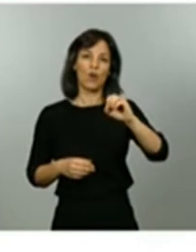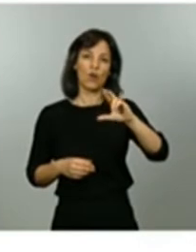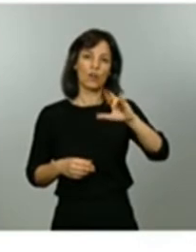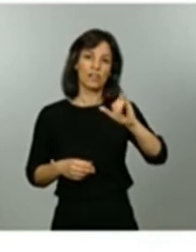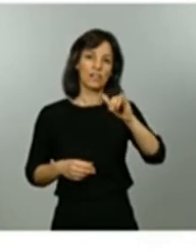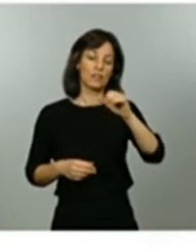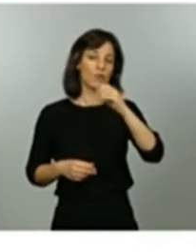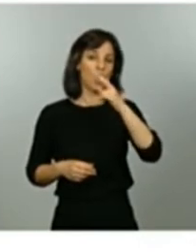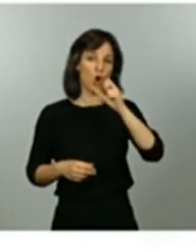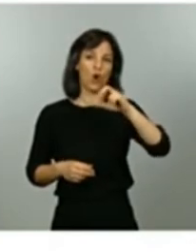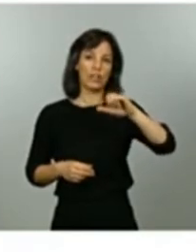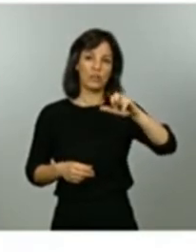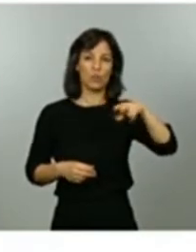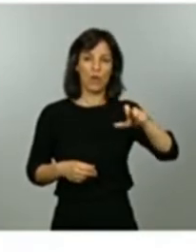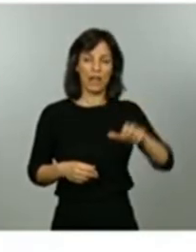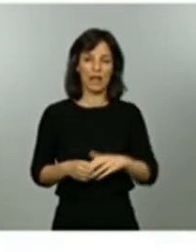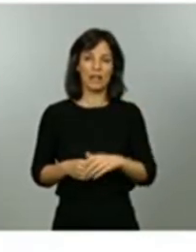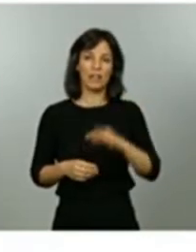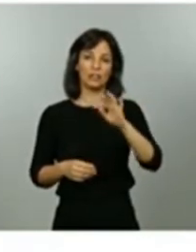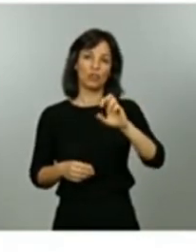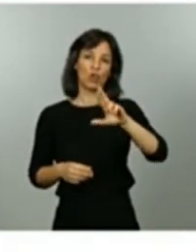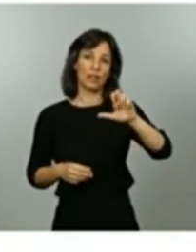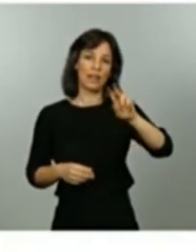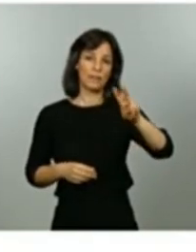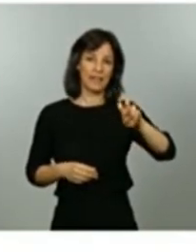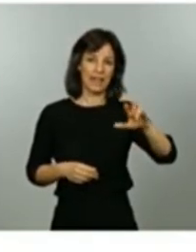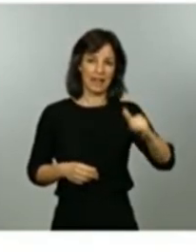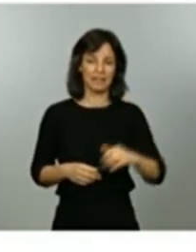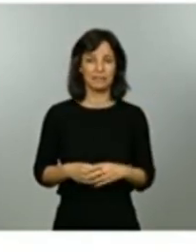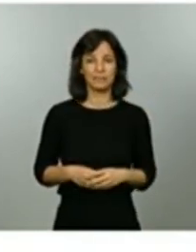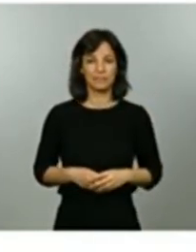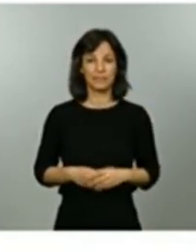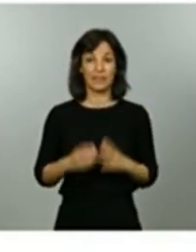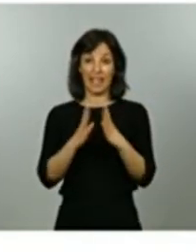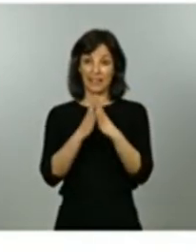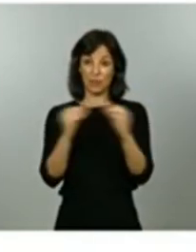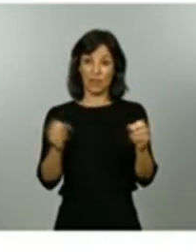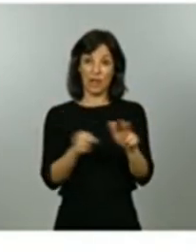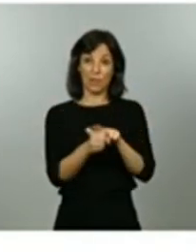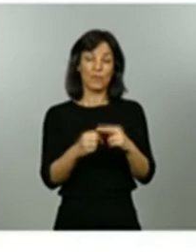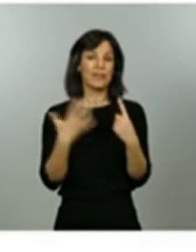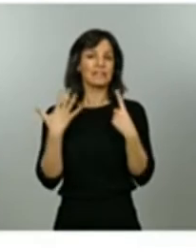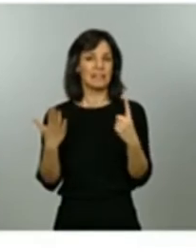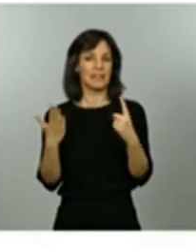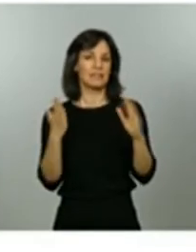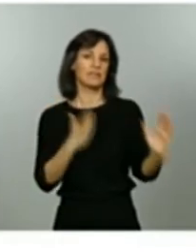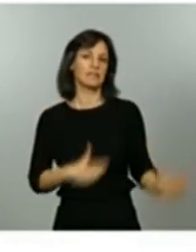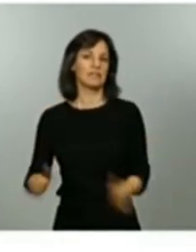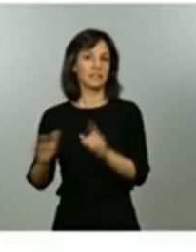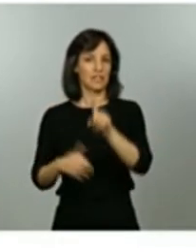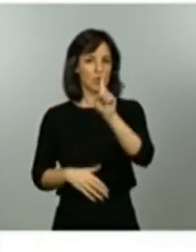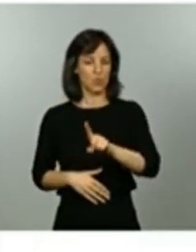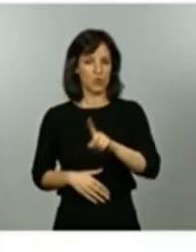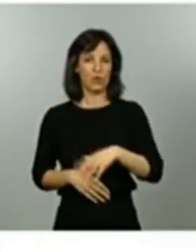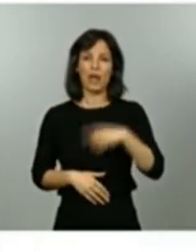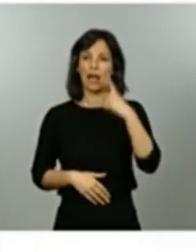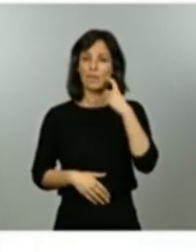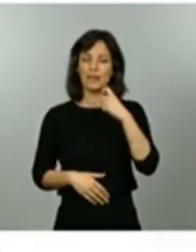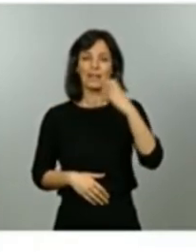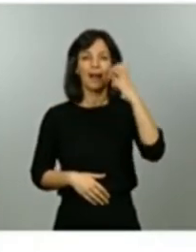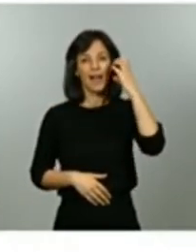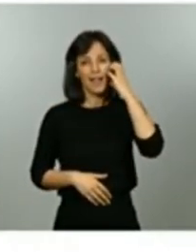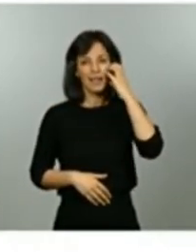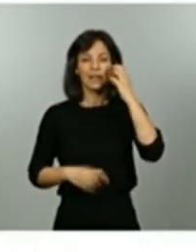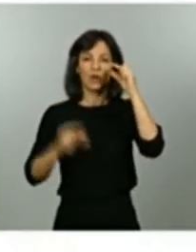en Andalucía pasan a la fase 1 seis provincias son Almería Jaén Córdoba